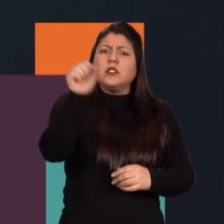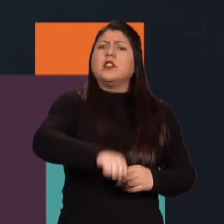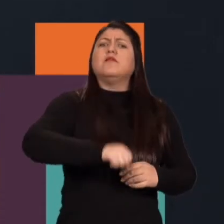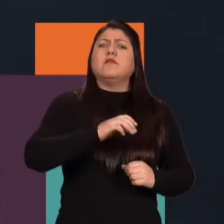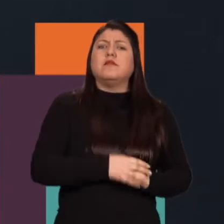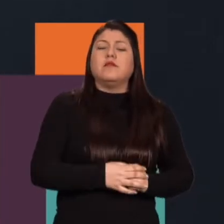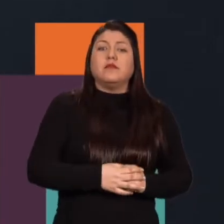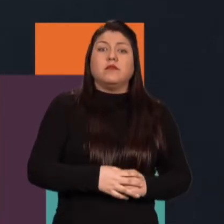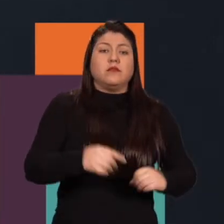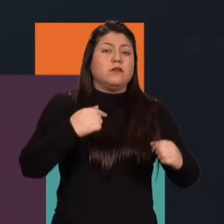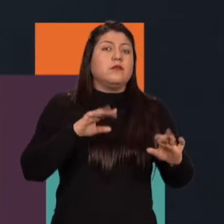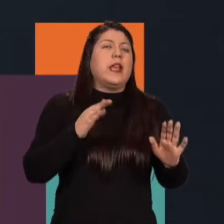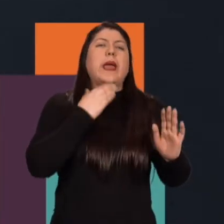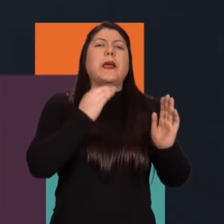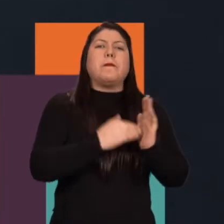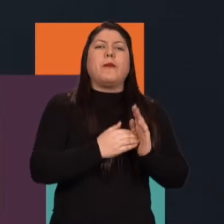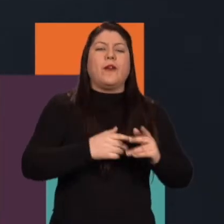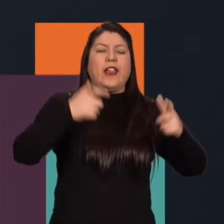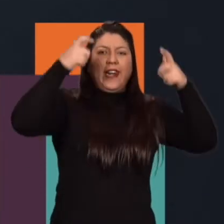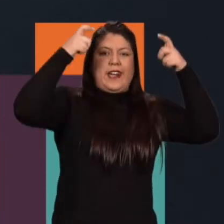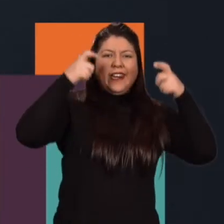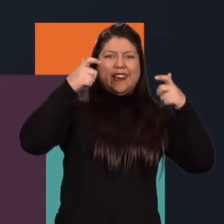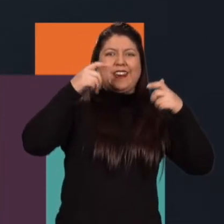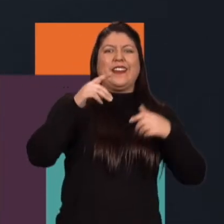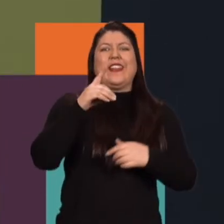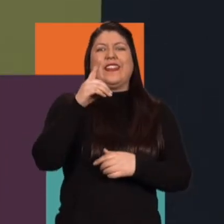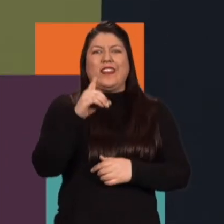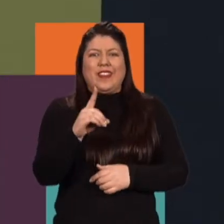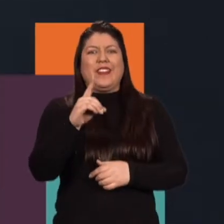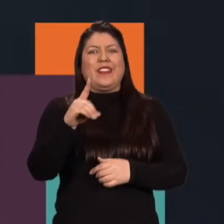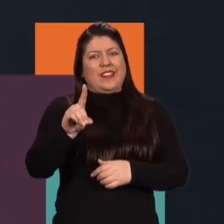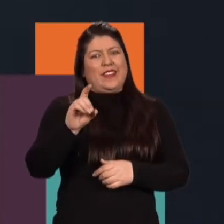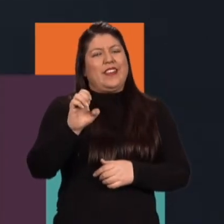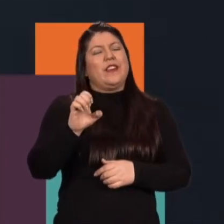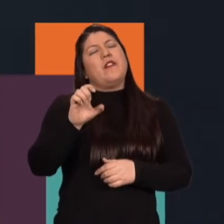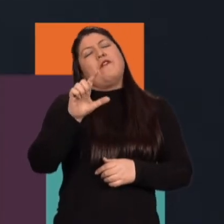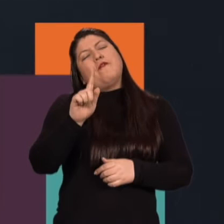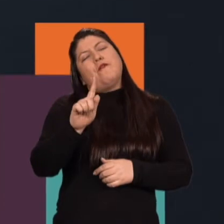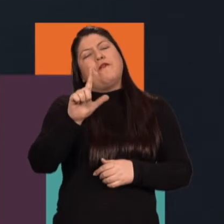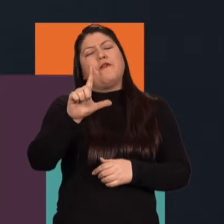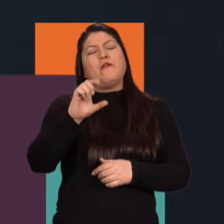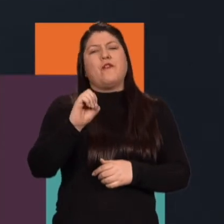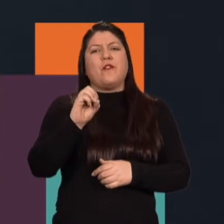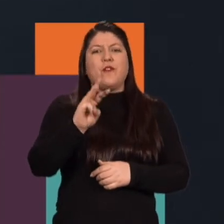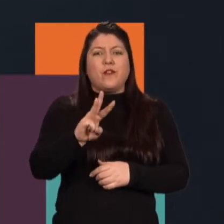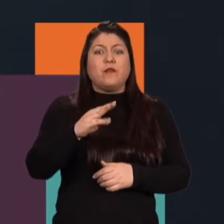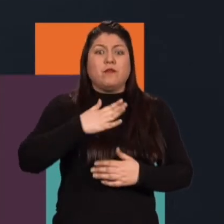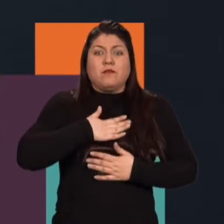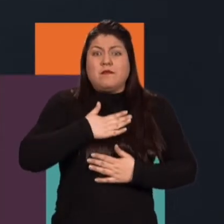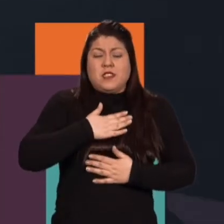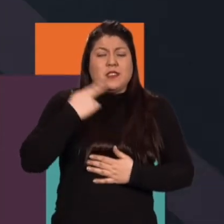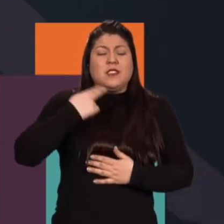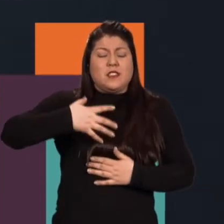puedo armar, yo armé una historia como la reina del flow ahorita que Diego estaba hablando. Sí, es una historia mía, y tiene todas las